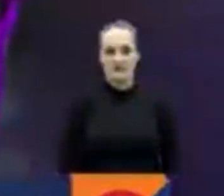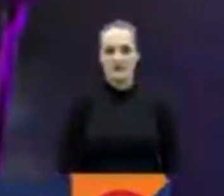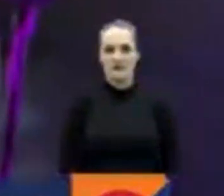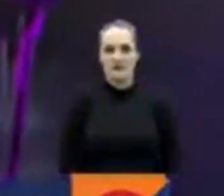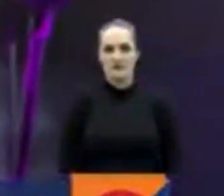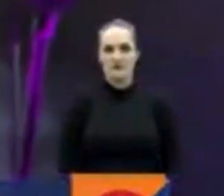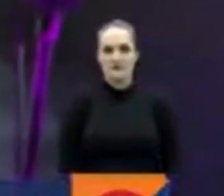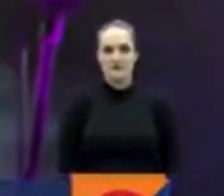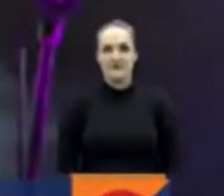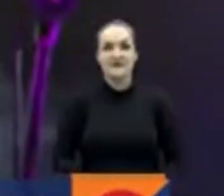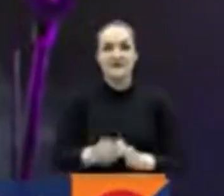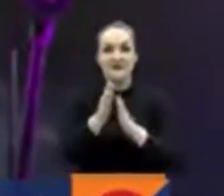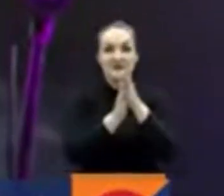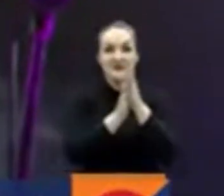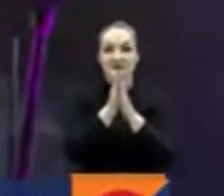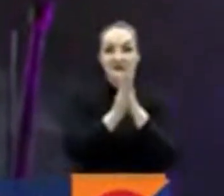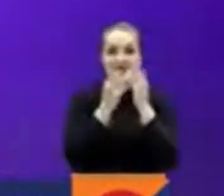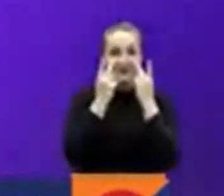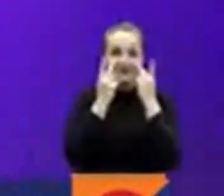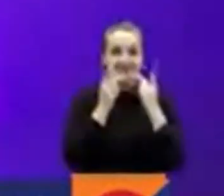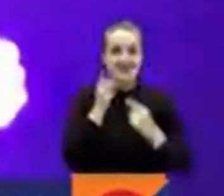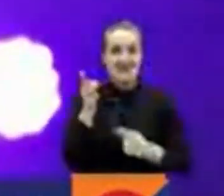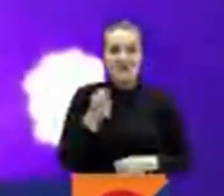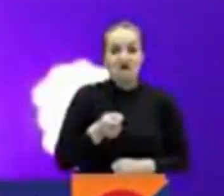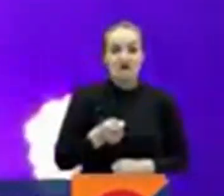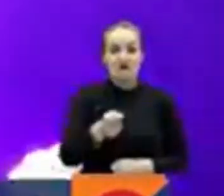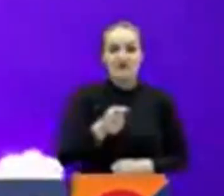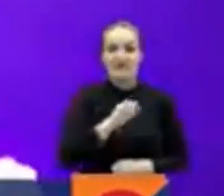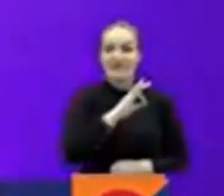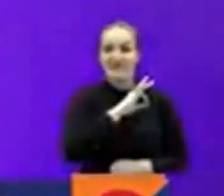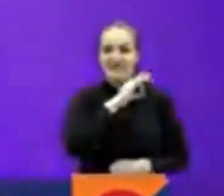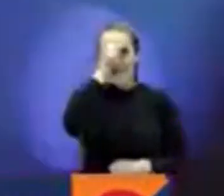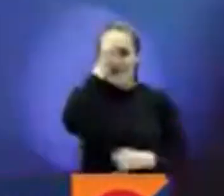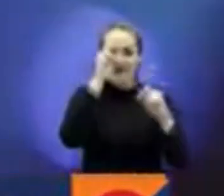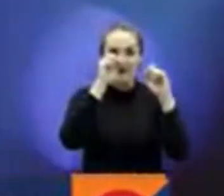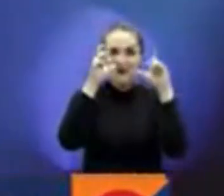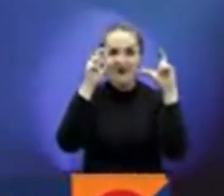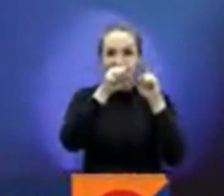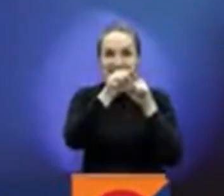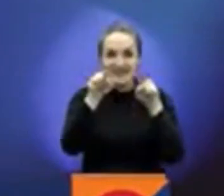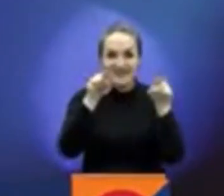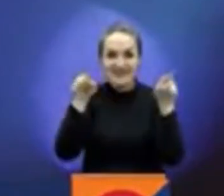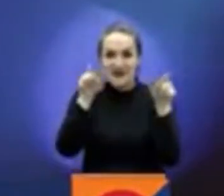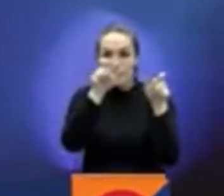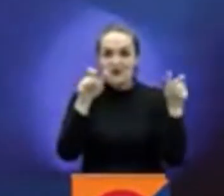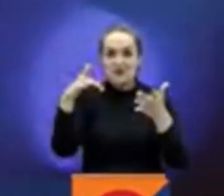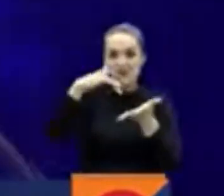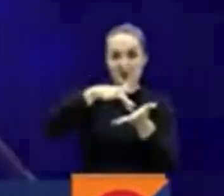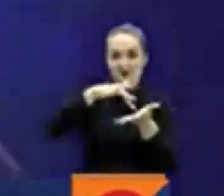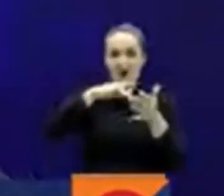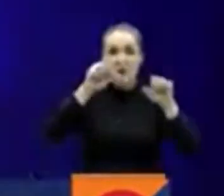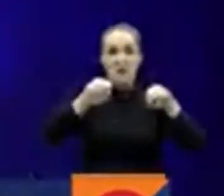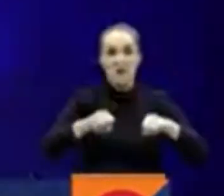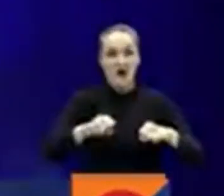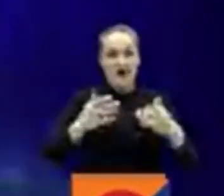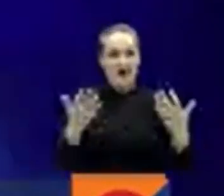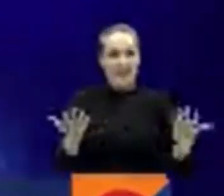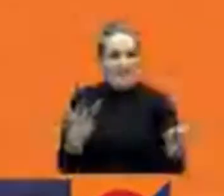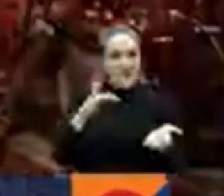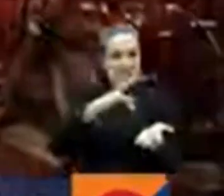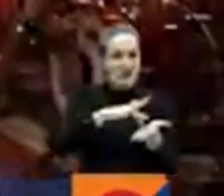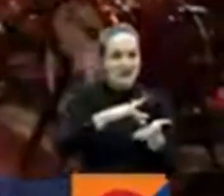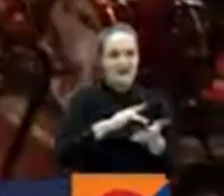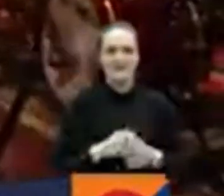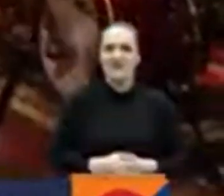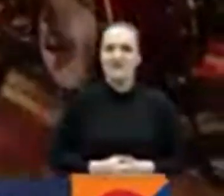sintonice la frecuencia de Radiónica porque este fin de semana habrá sorpresas para los oyentes quienes podrán participar en los conciertos más esperados en